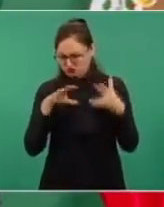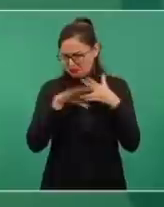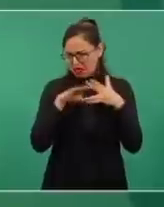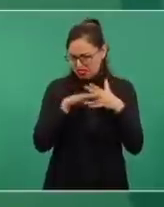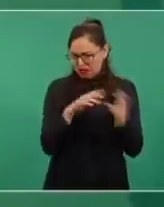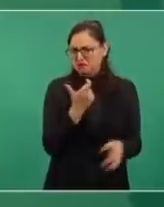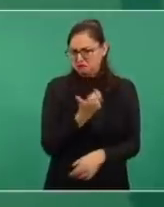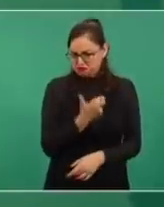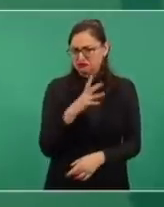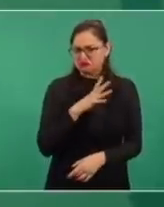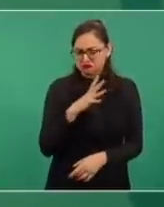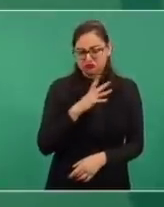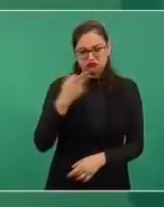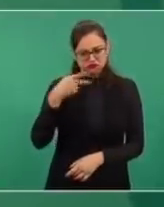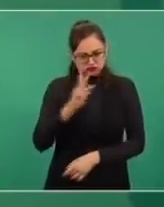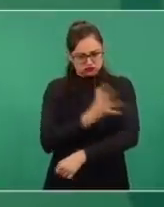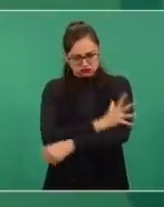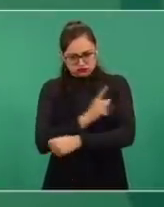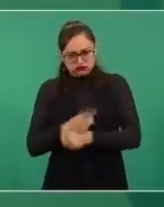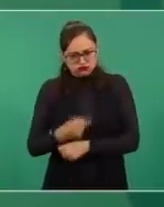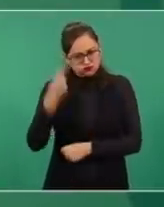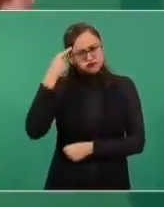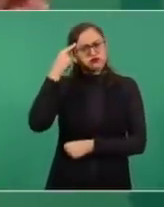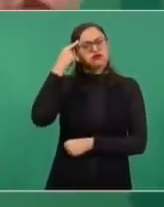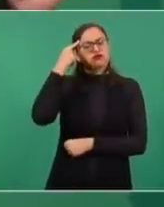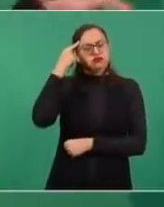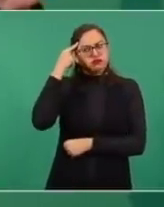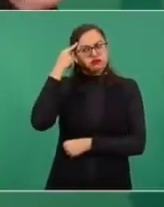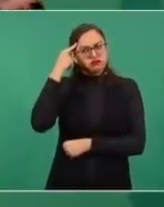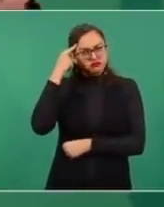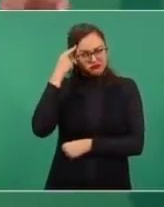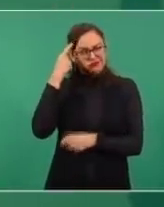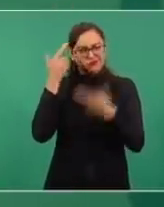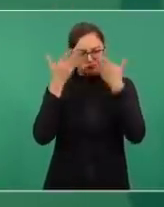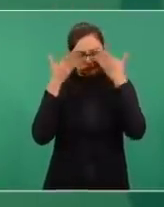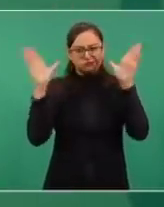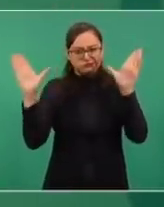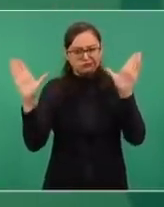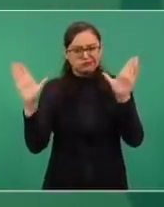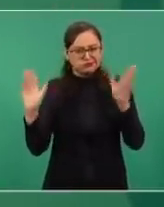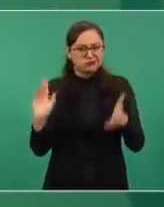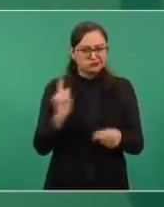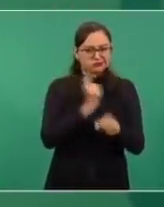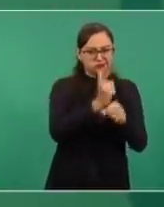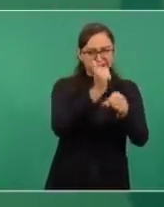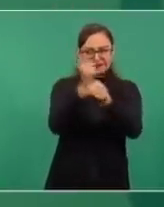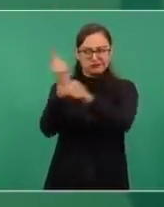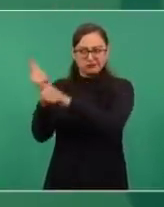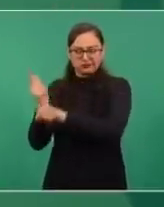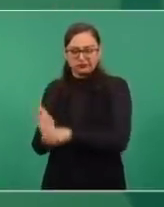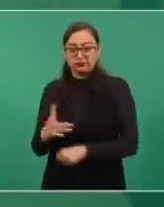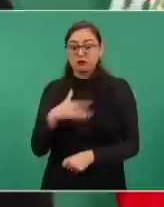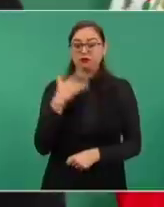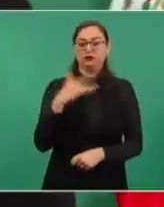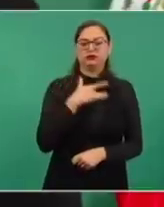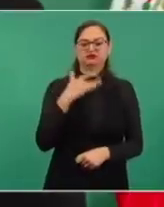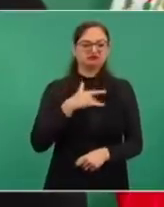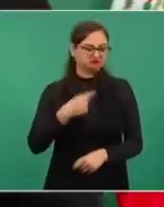humana, que no son aspiracionistas, o